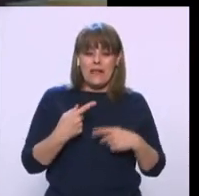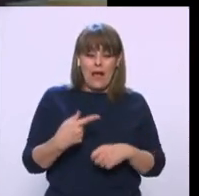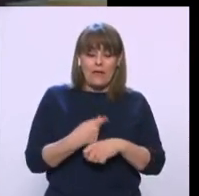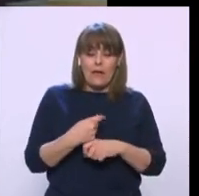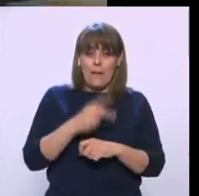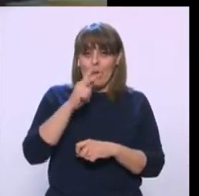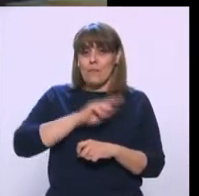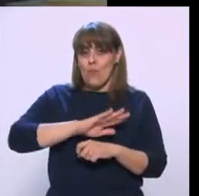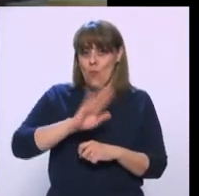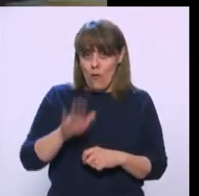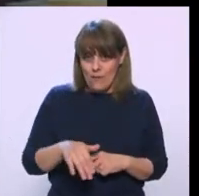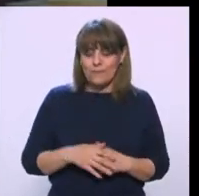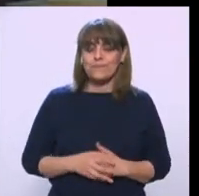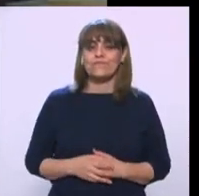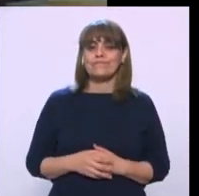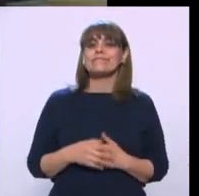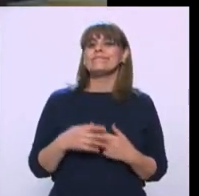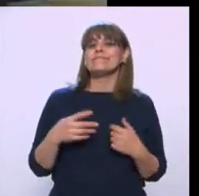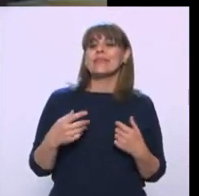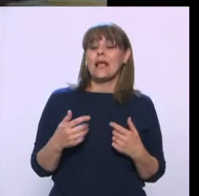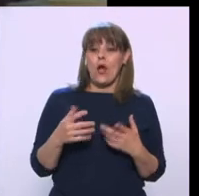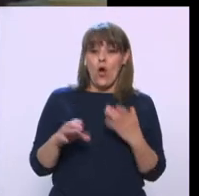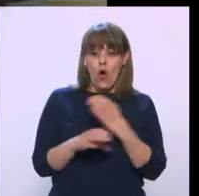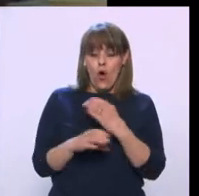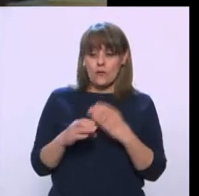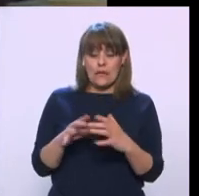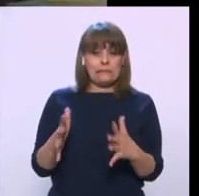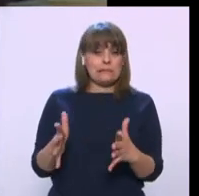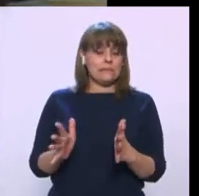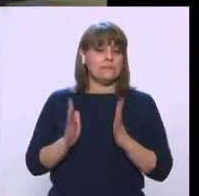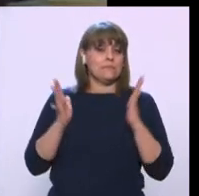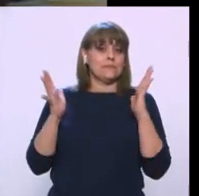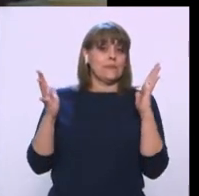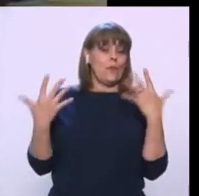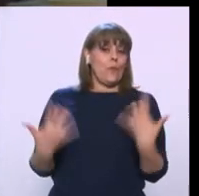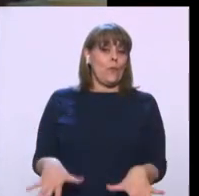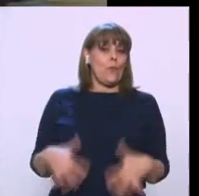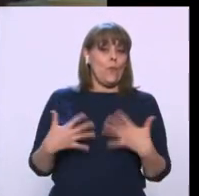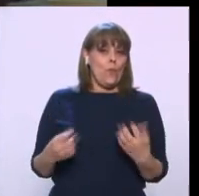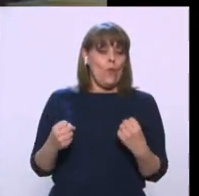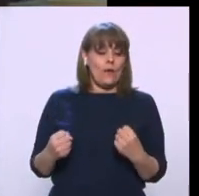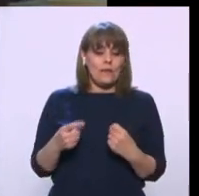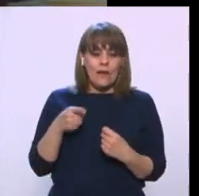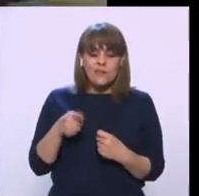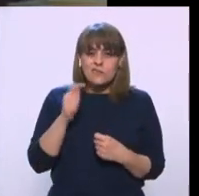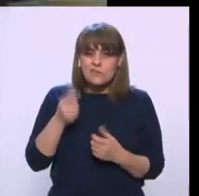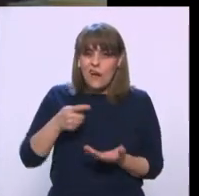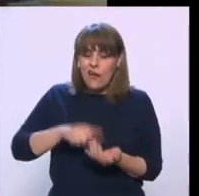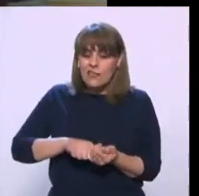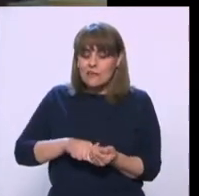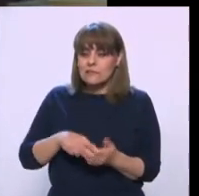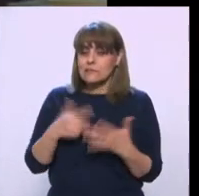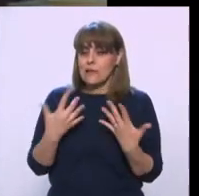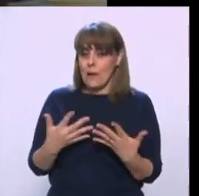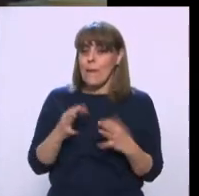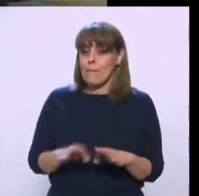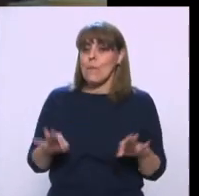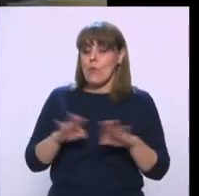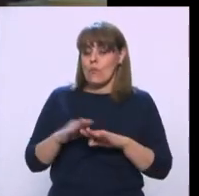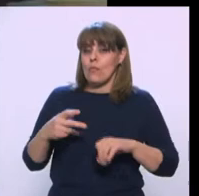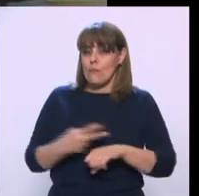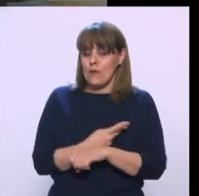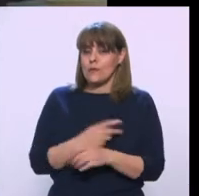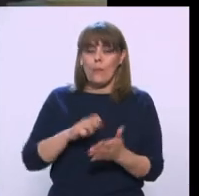hay hechos que son muy sorprendentes, pero que nos dejan ver también situaciones muy particulares. Por ejemplo, en